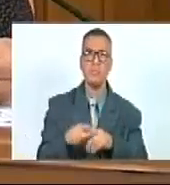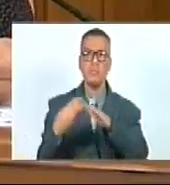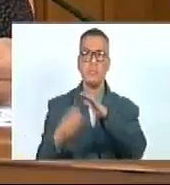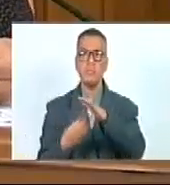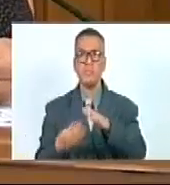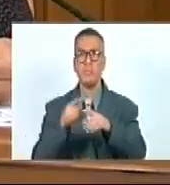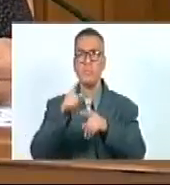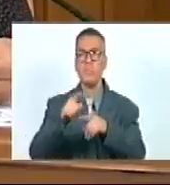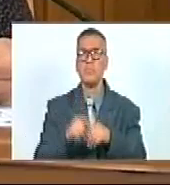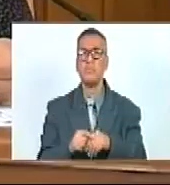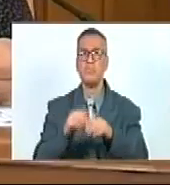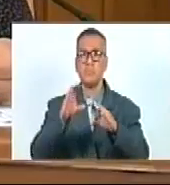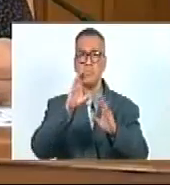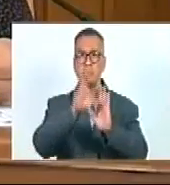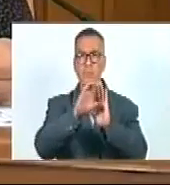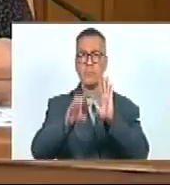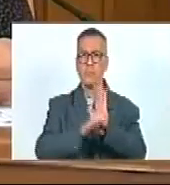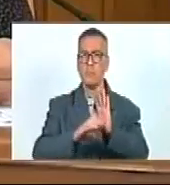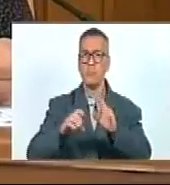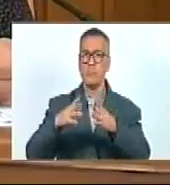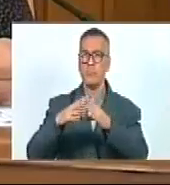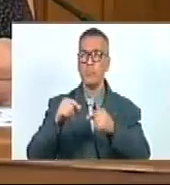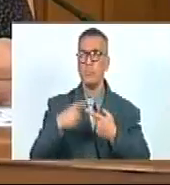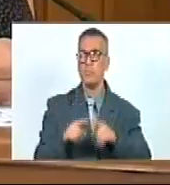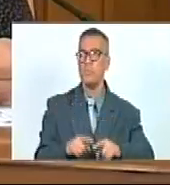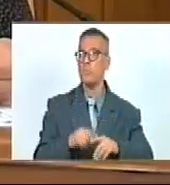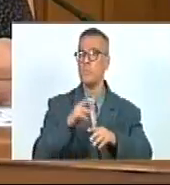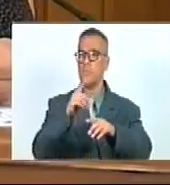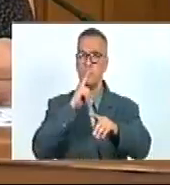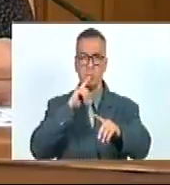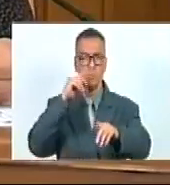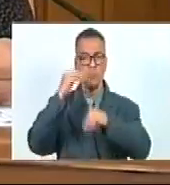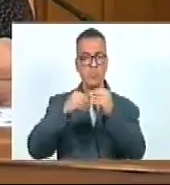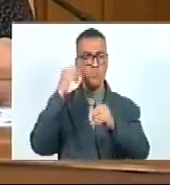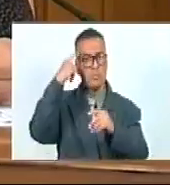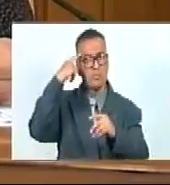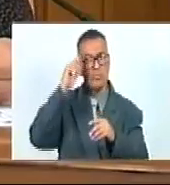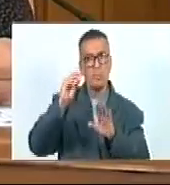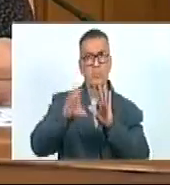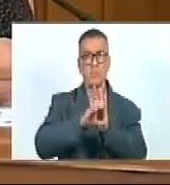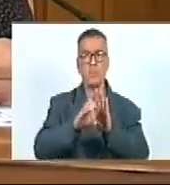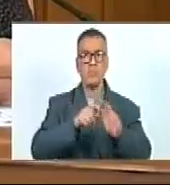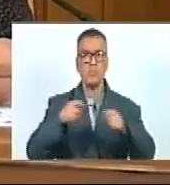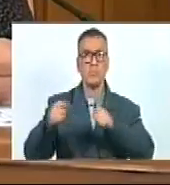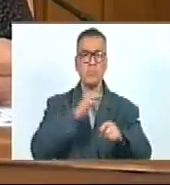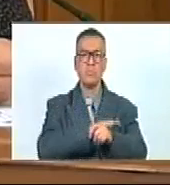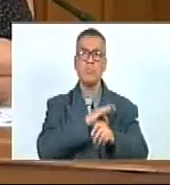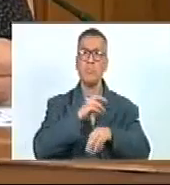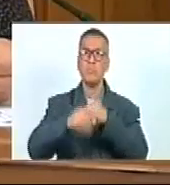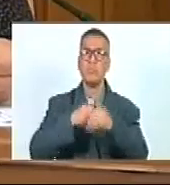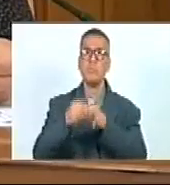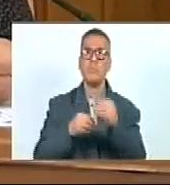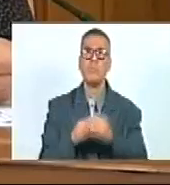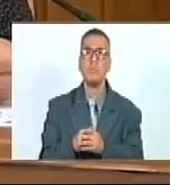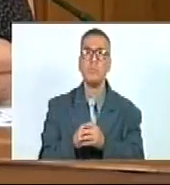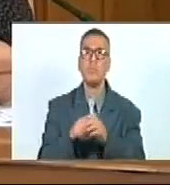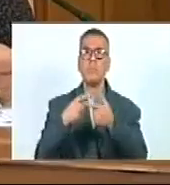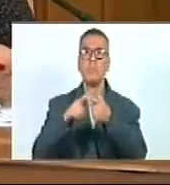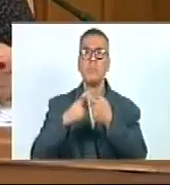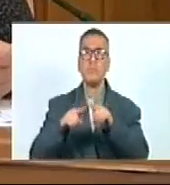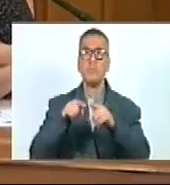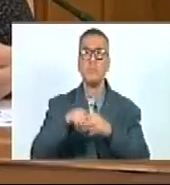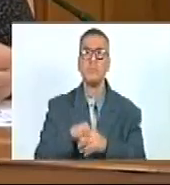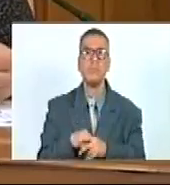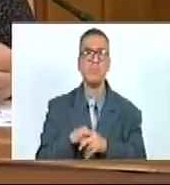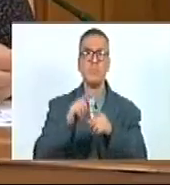en el principio constitucional de la soberanía y de acuerdo con la ley, el control social se ejerce a través de los siguientes medios.